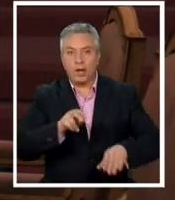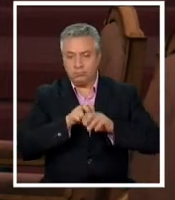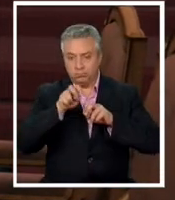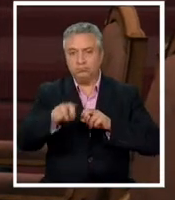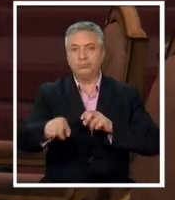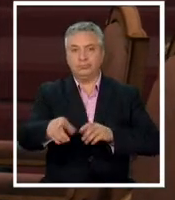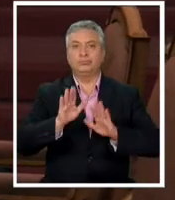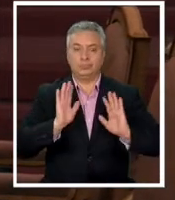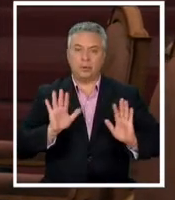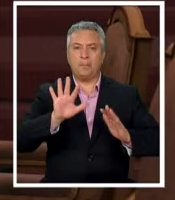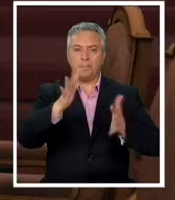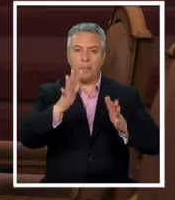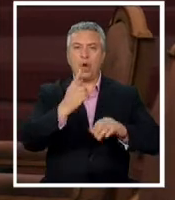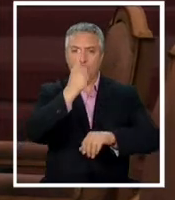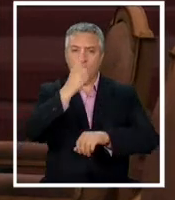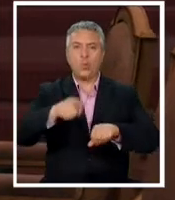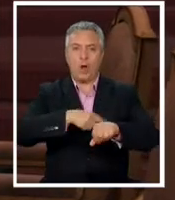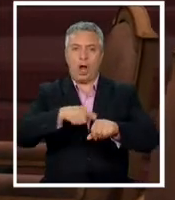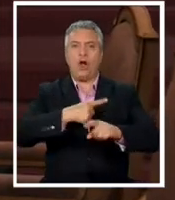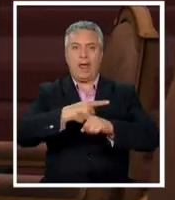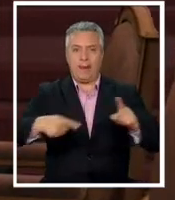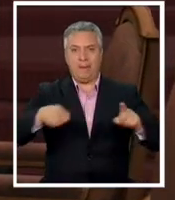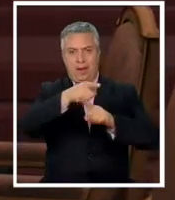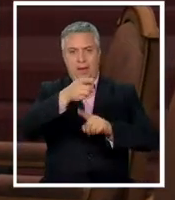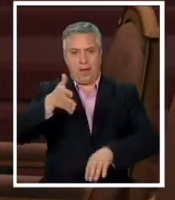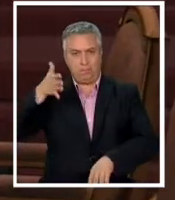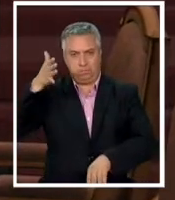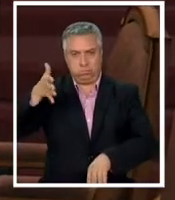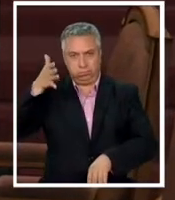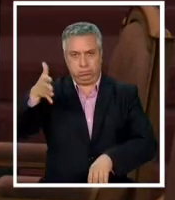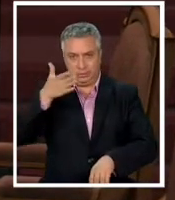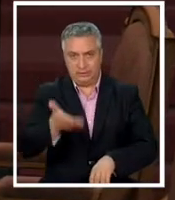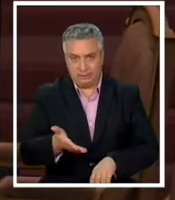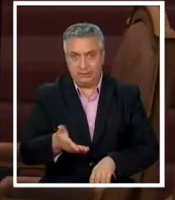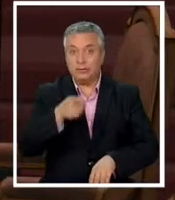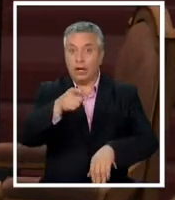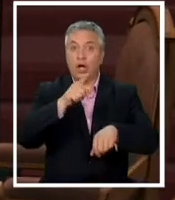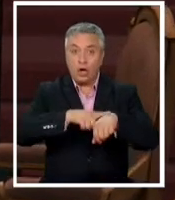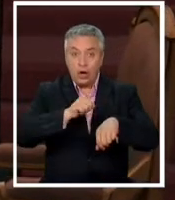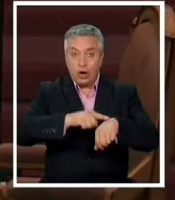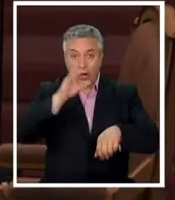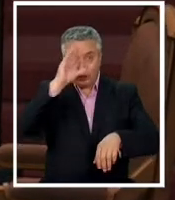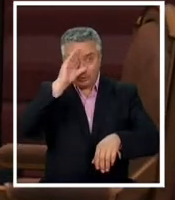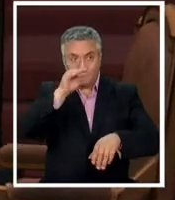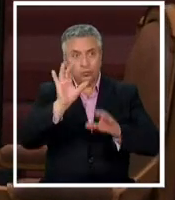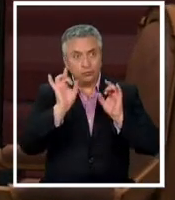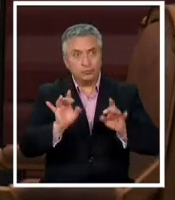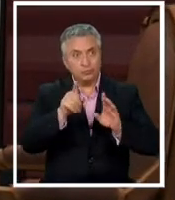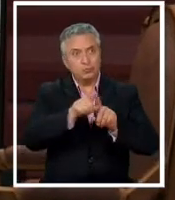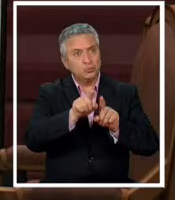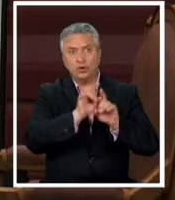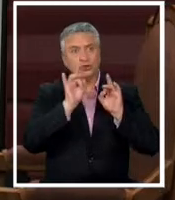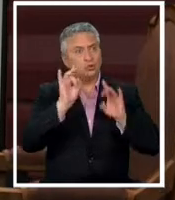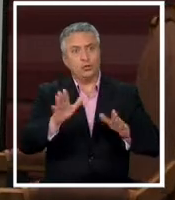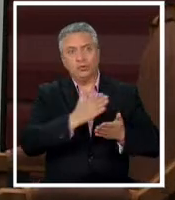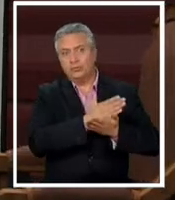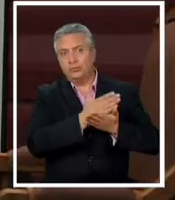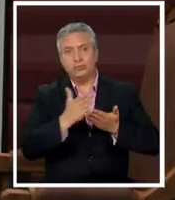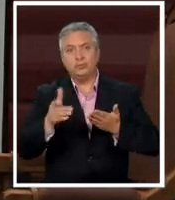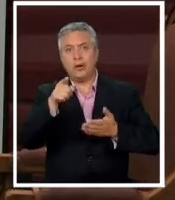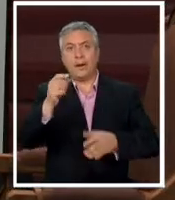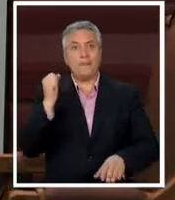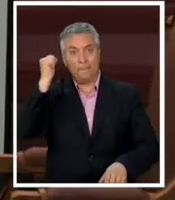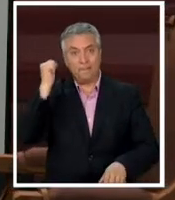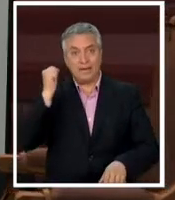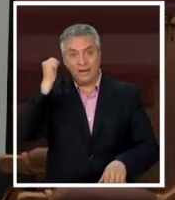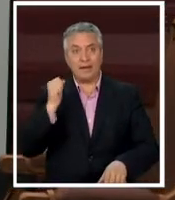Se espera que dure una hora y media. Así el mensaje presidencial abandona el horario nocturno que caracterizó los últimos años de la administración